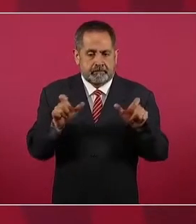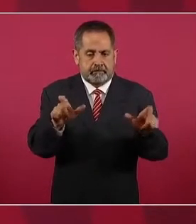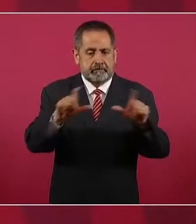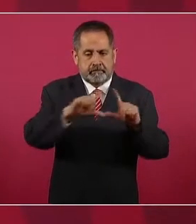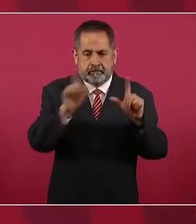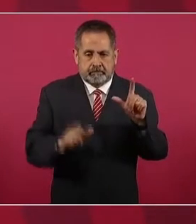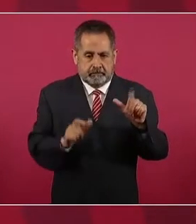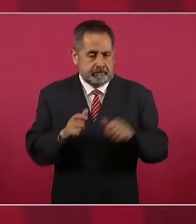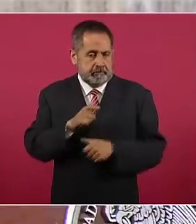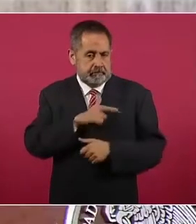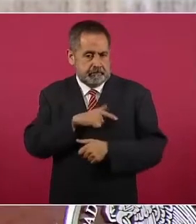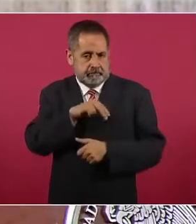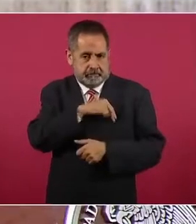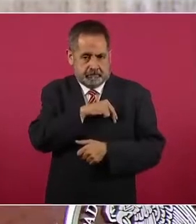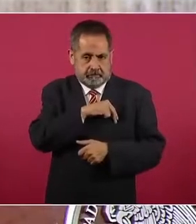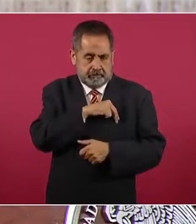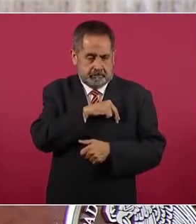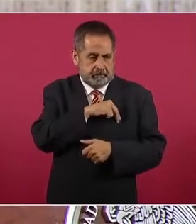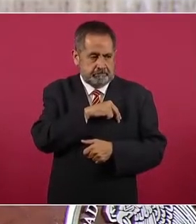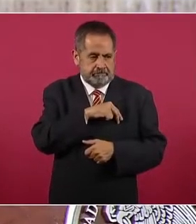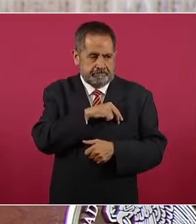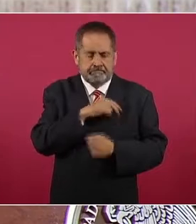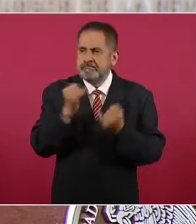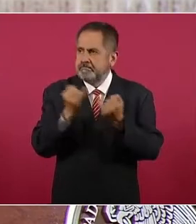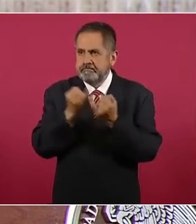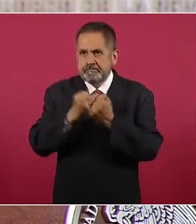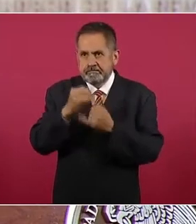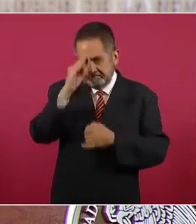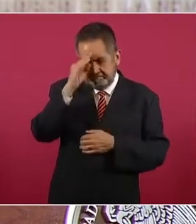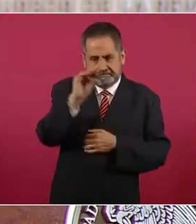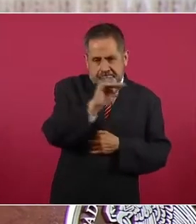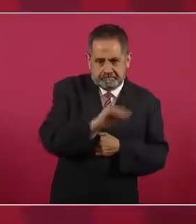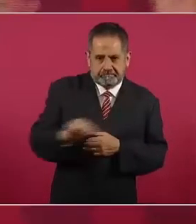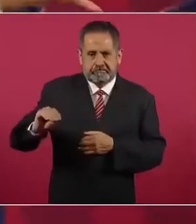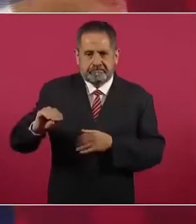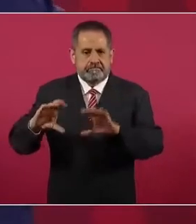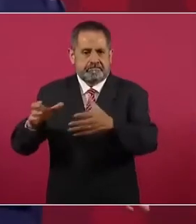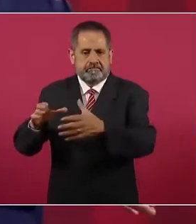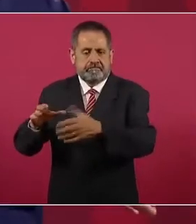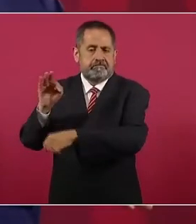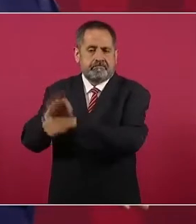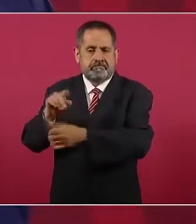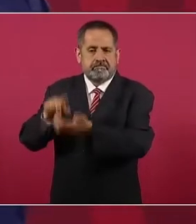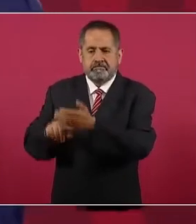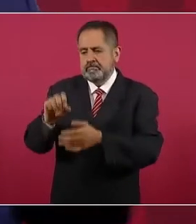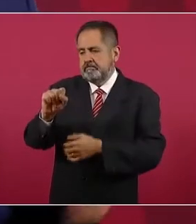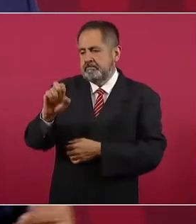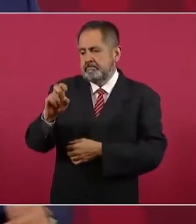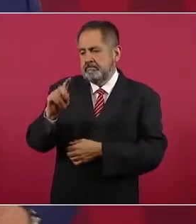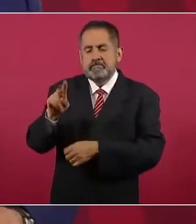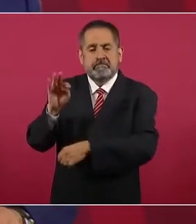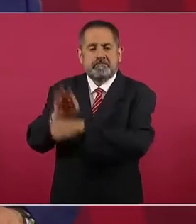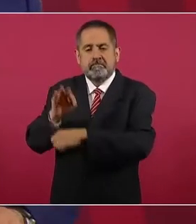Nacional a la defensa, pues es proteger